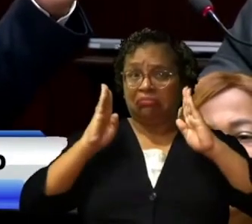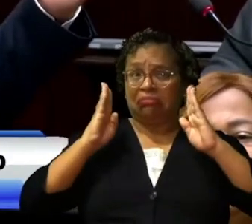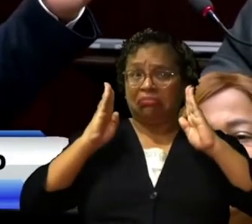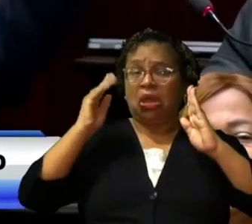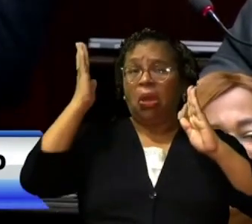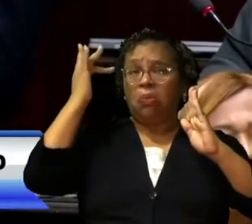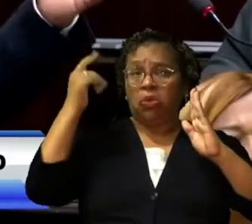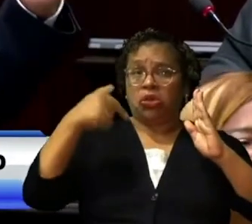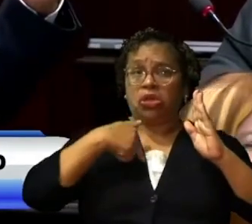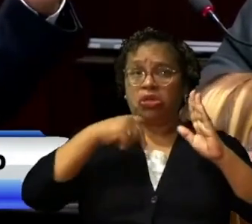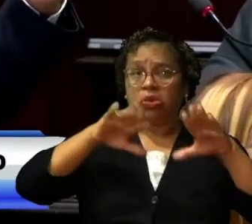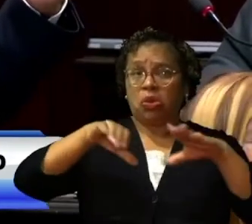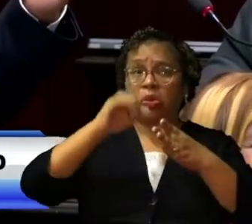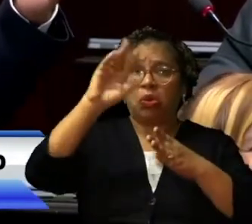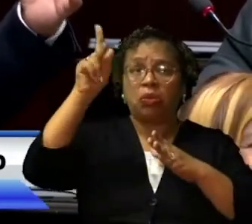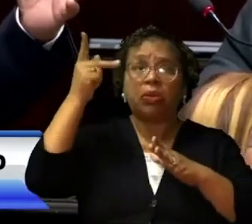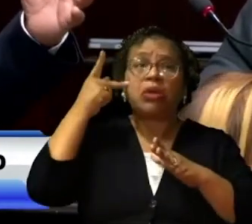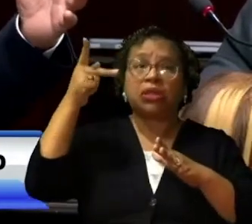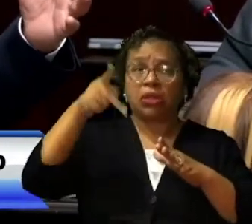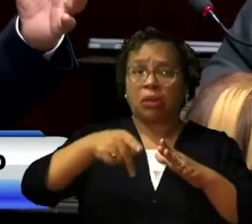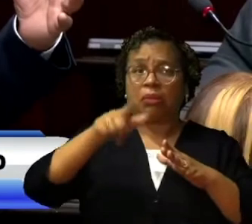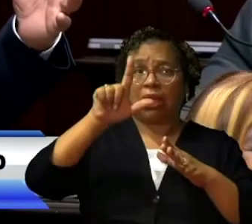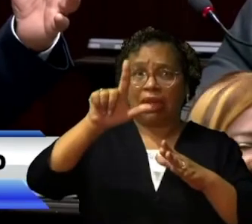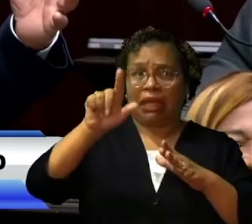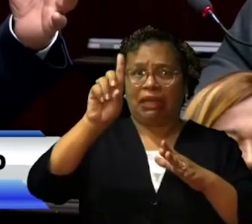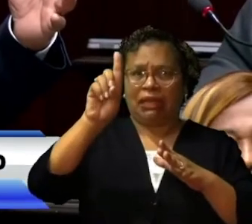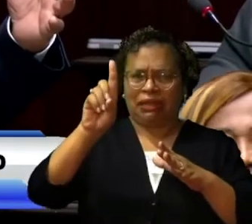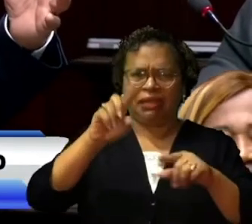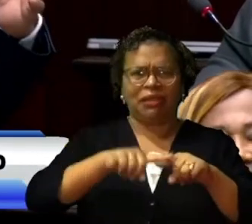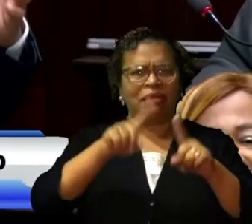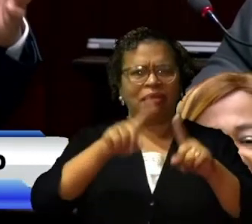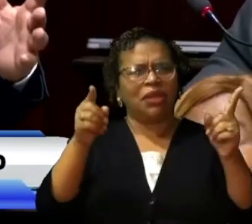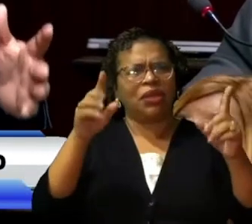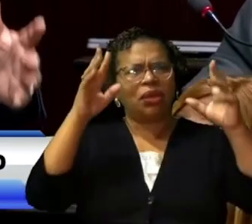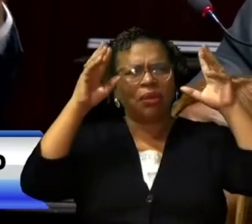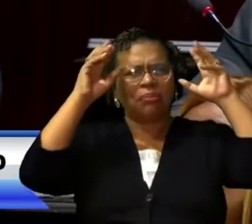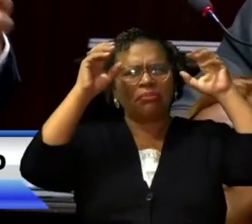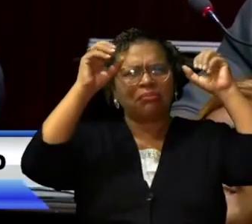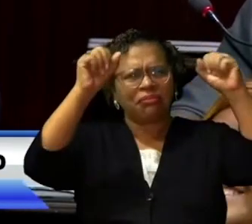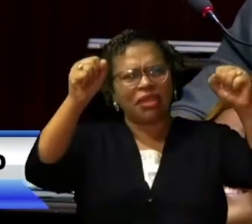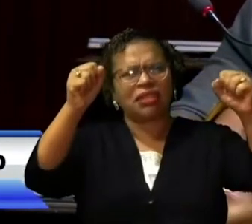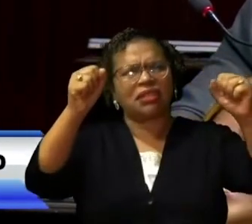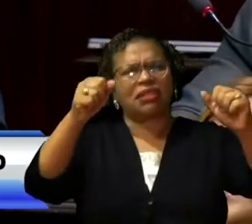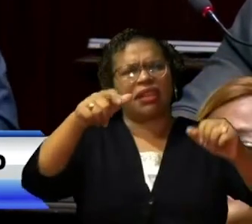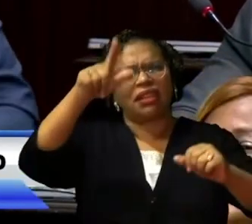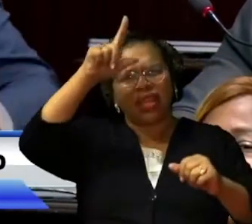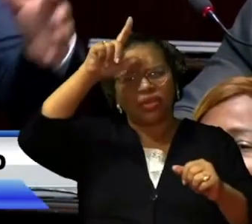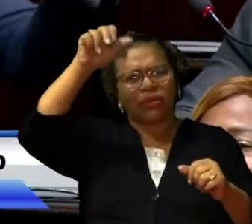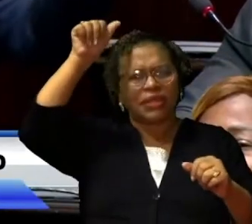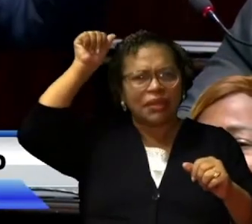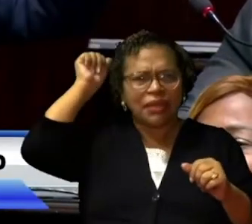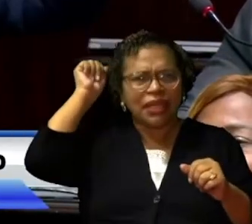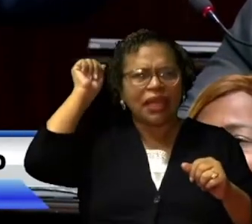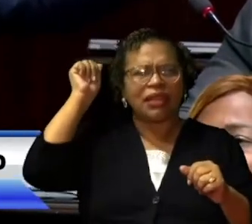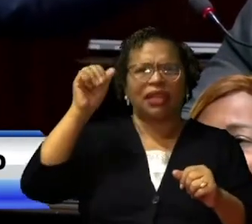Obras Públicas, por favor, Presidente Luis Abinader,